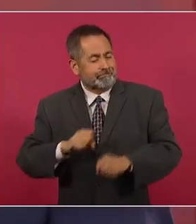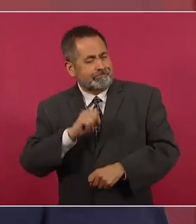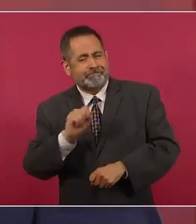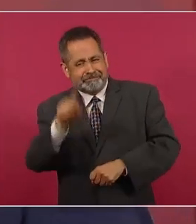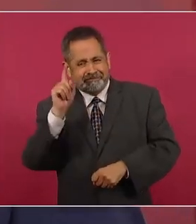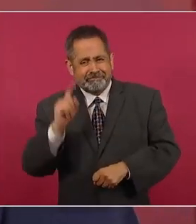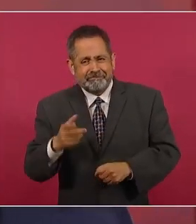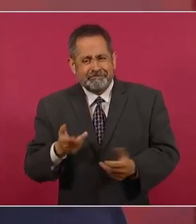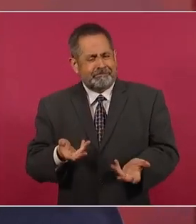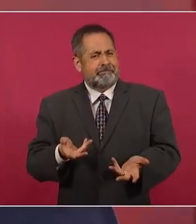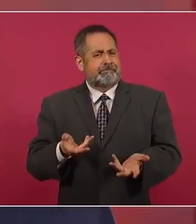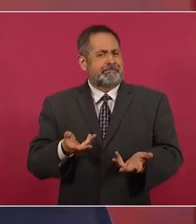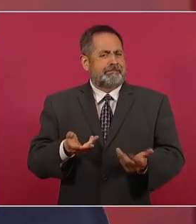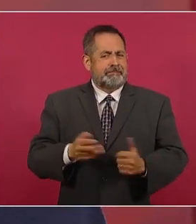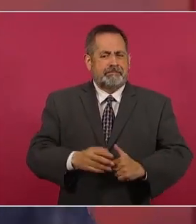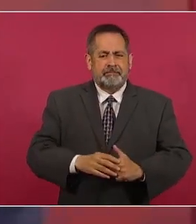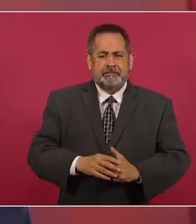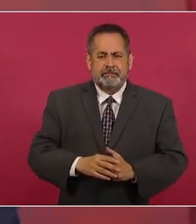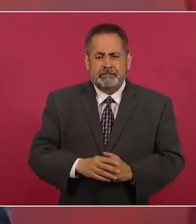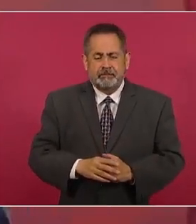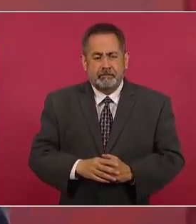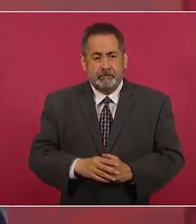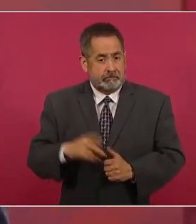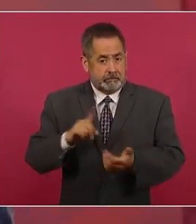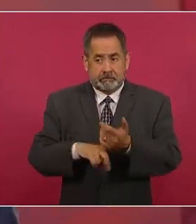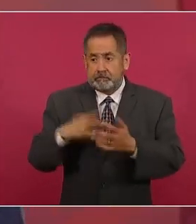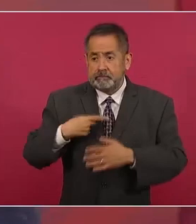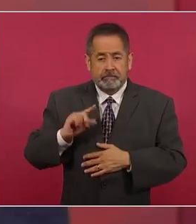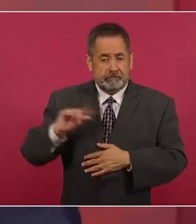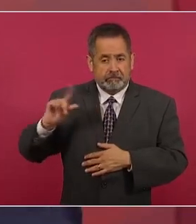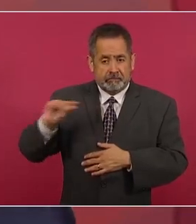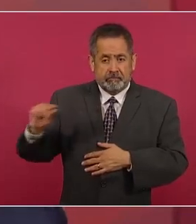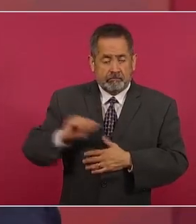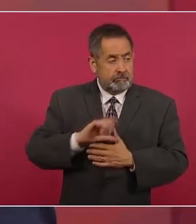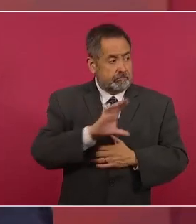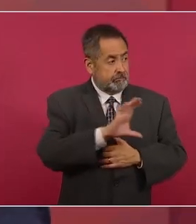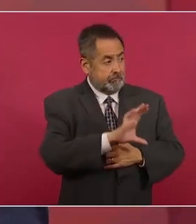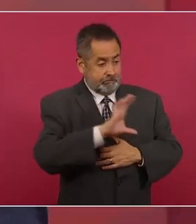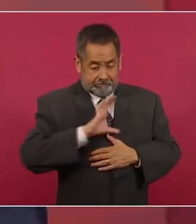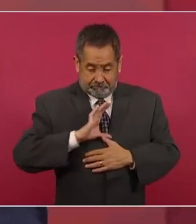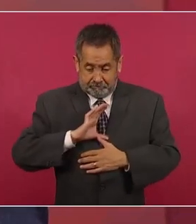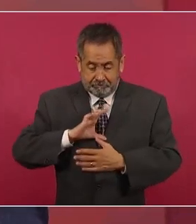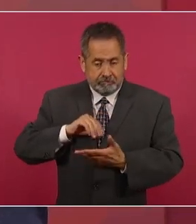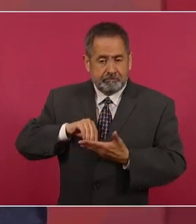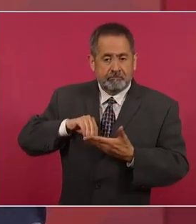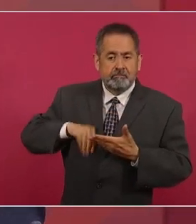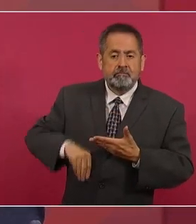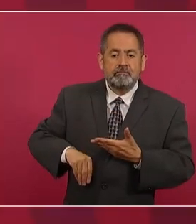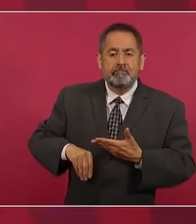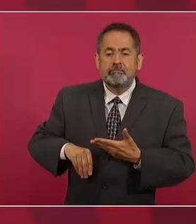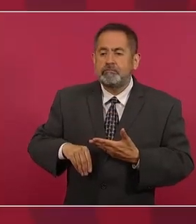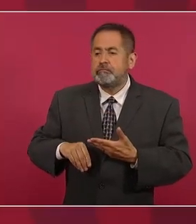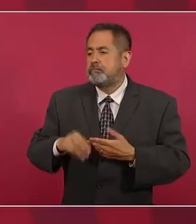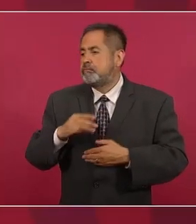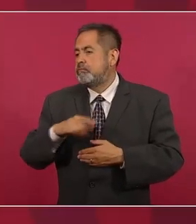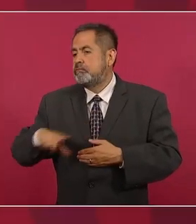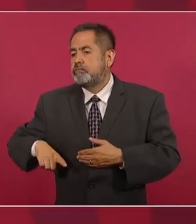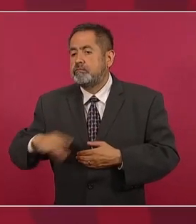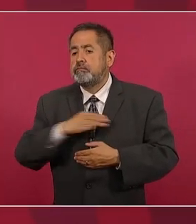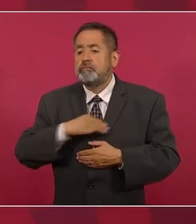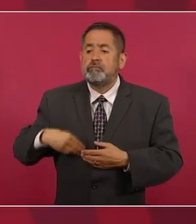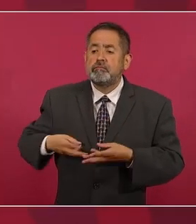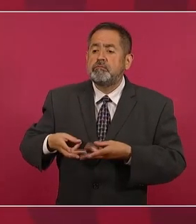funcionarios de esos gobiernos municipales